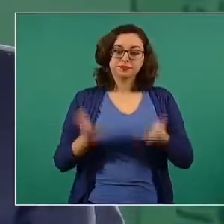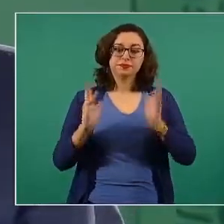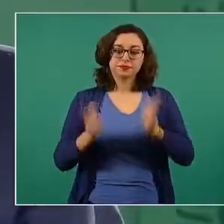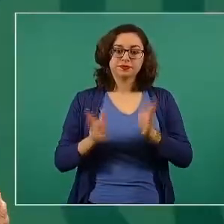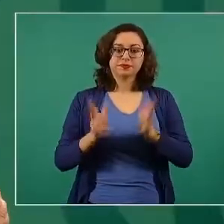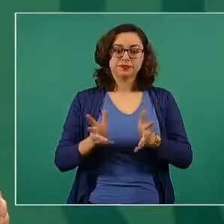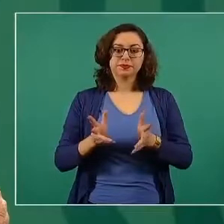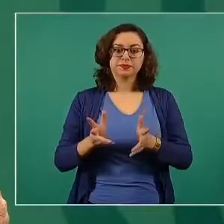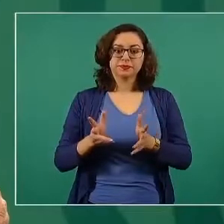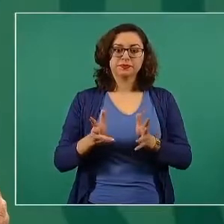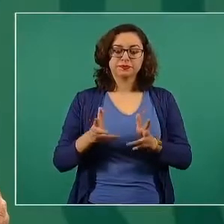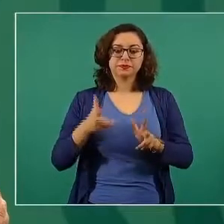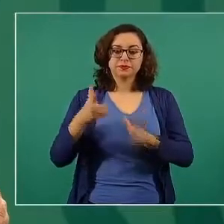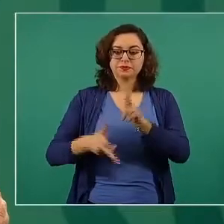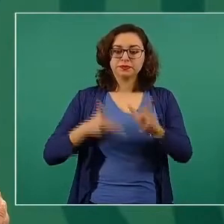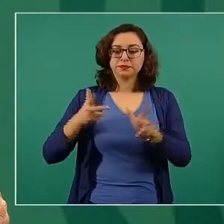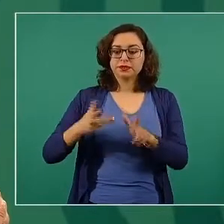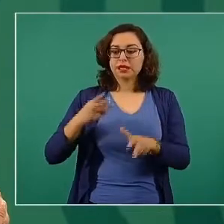el Tren Maya.